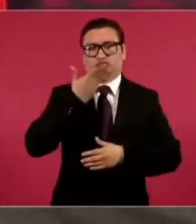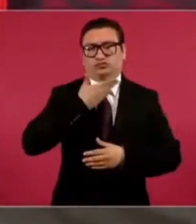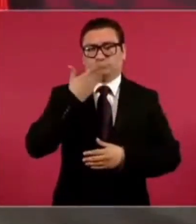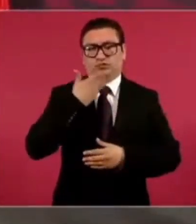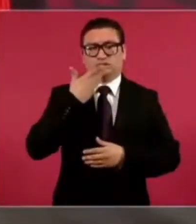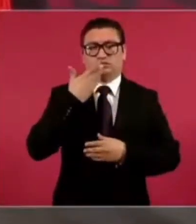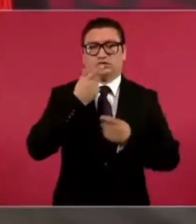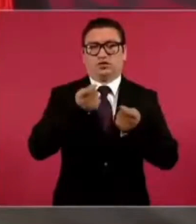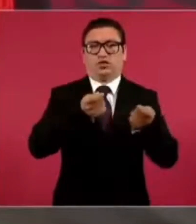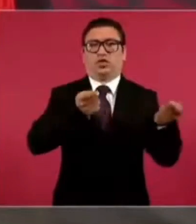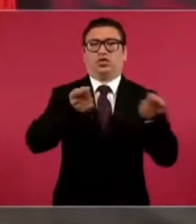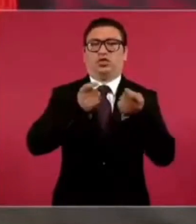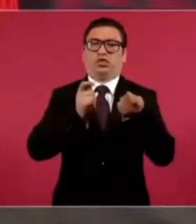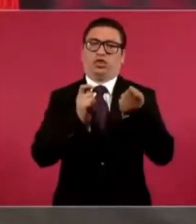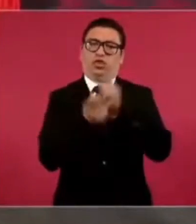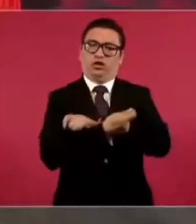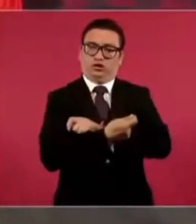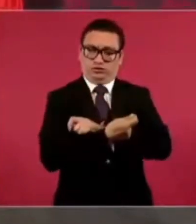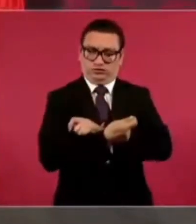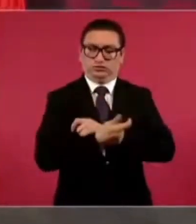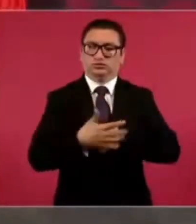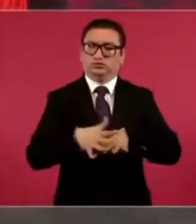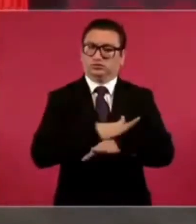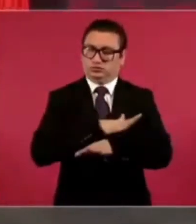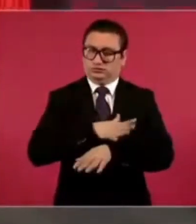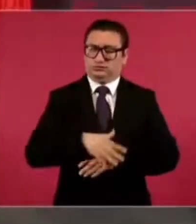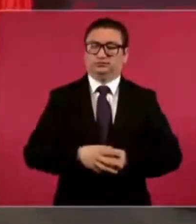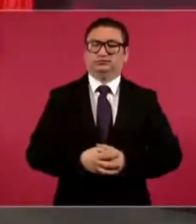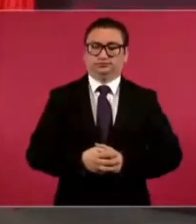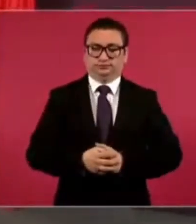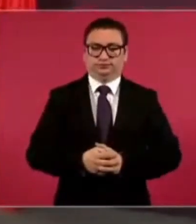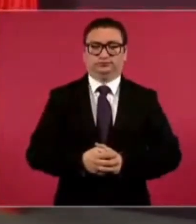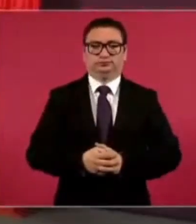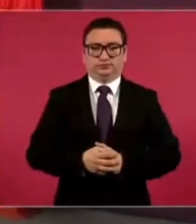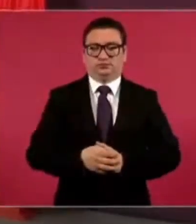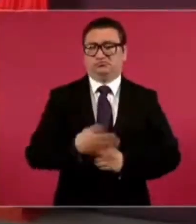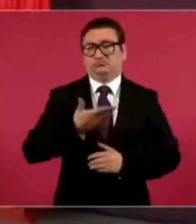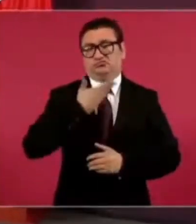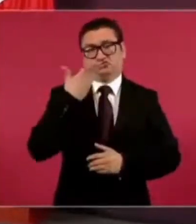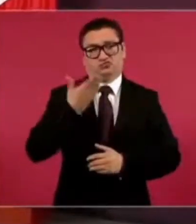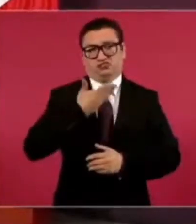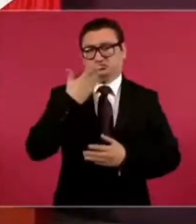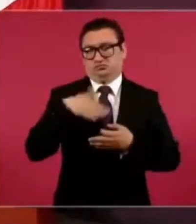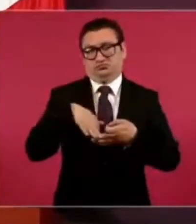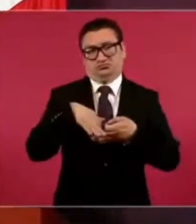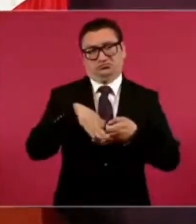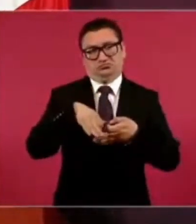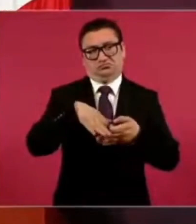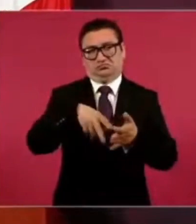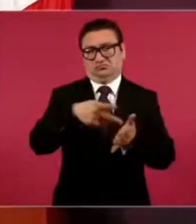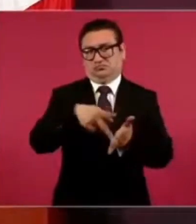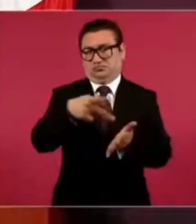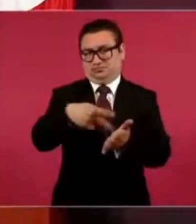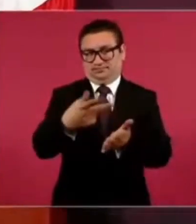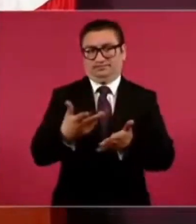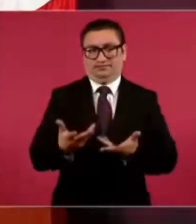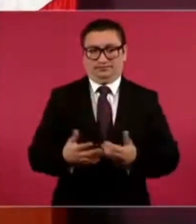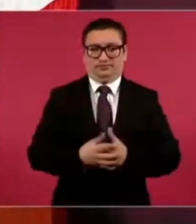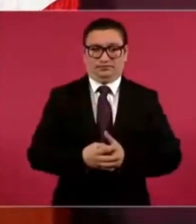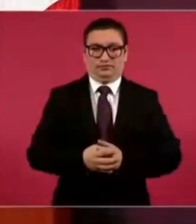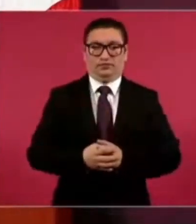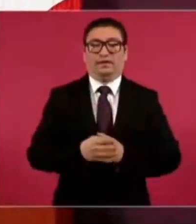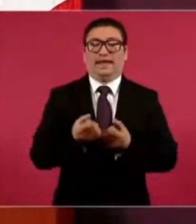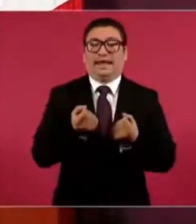manipulación, es la constante, con honrosas